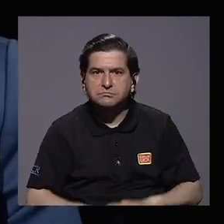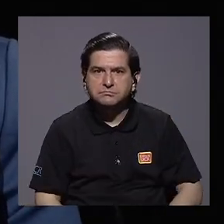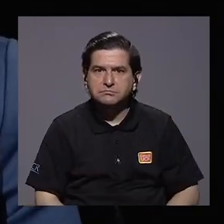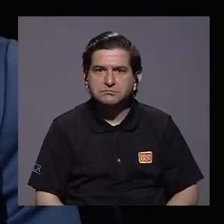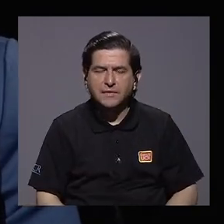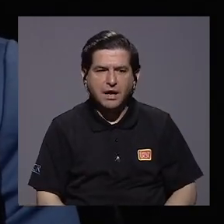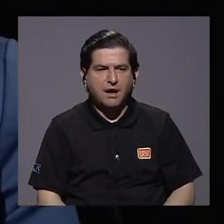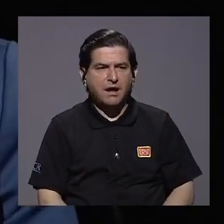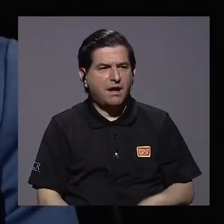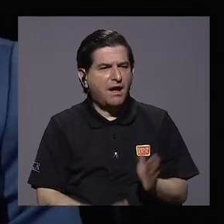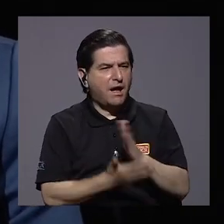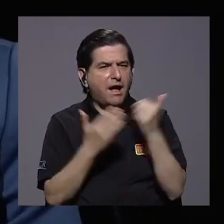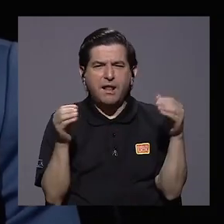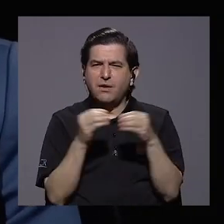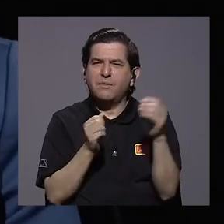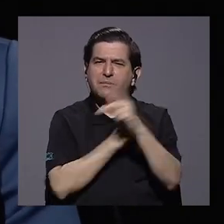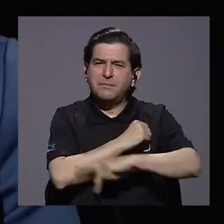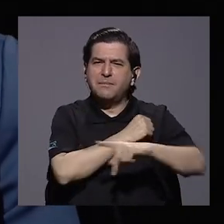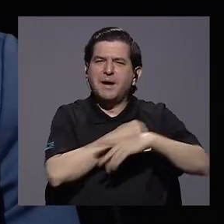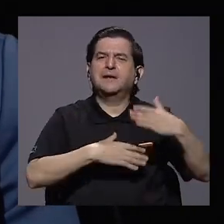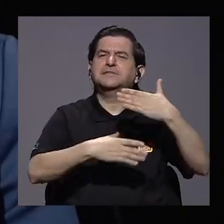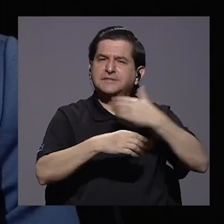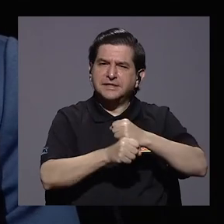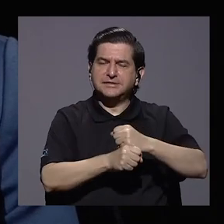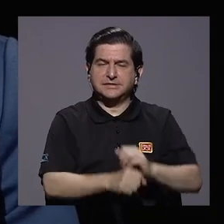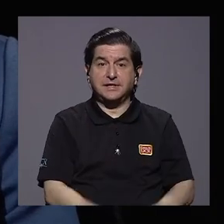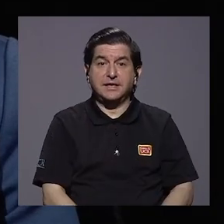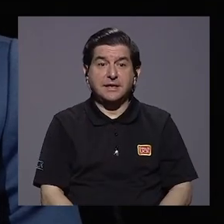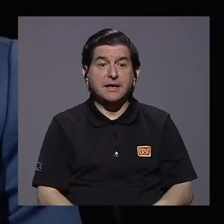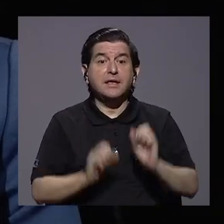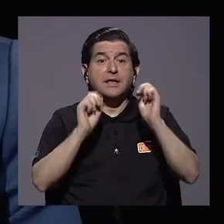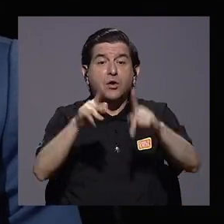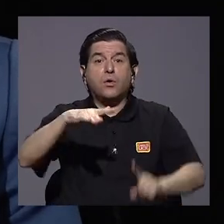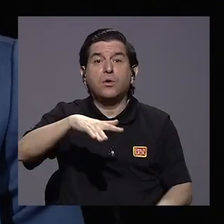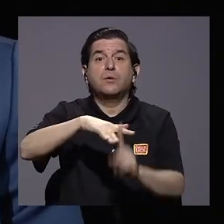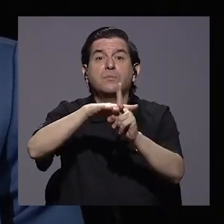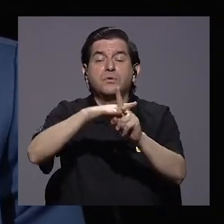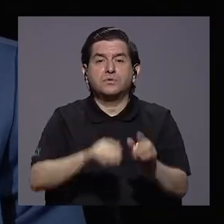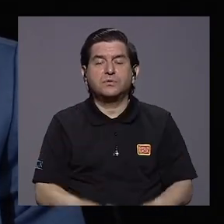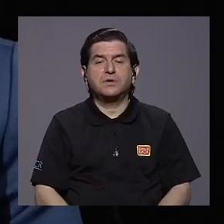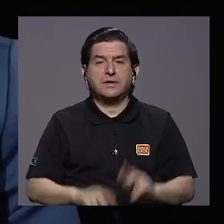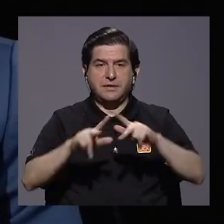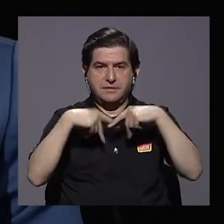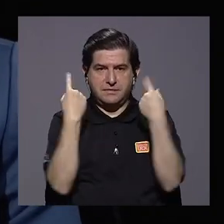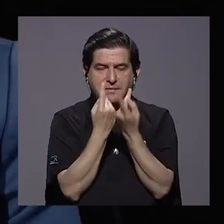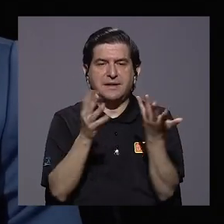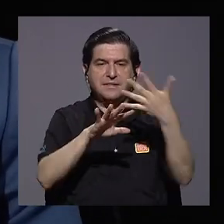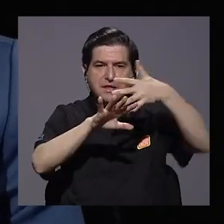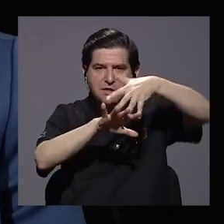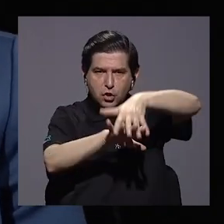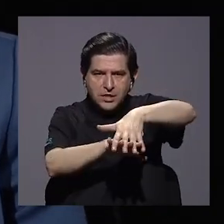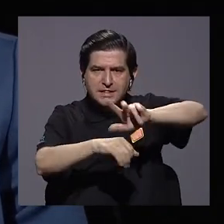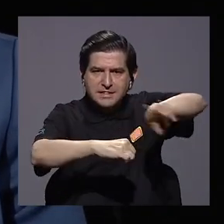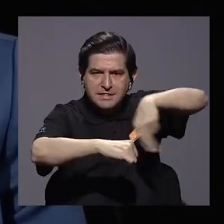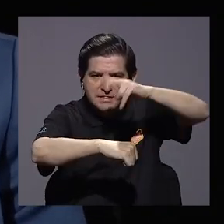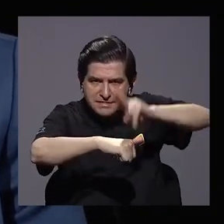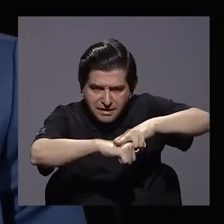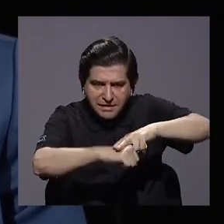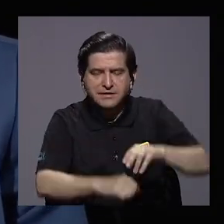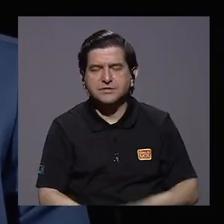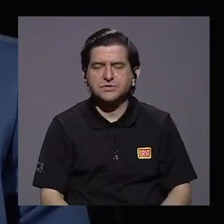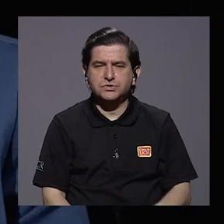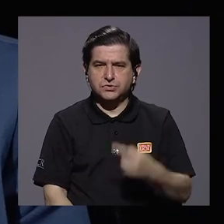había que hacer algo más por el país y se me presenta la oportunidad a través del Partido de Integración Nacional de